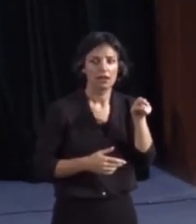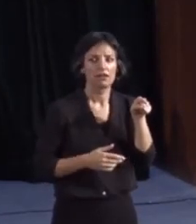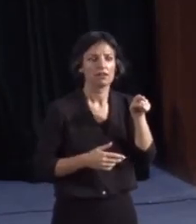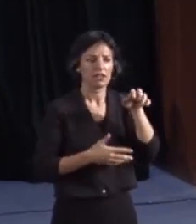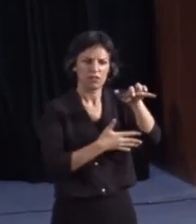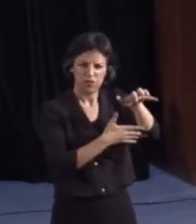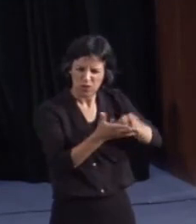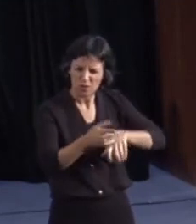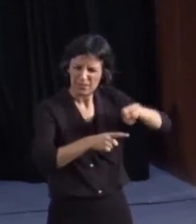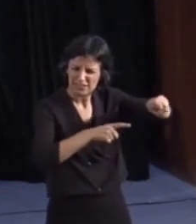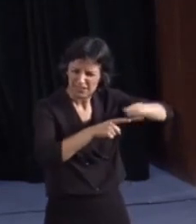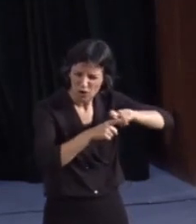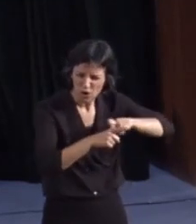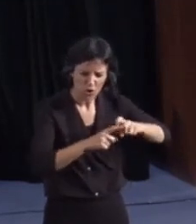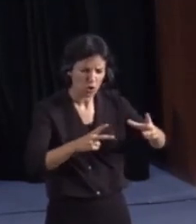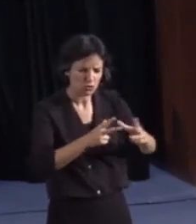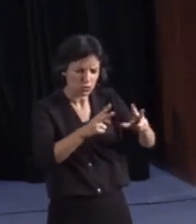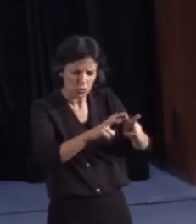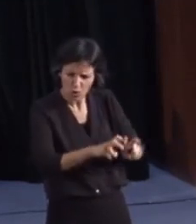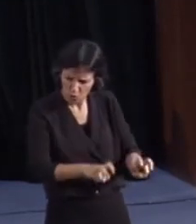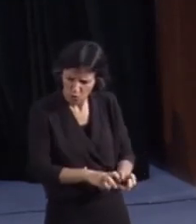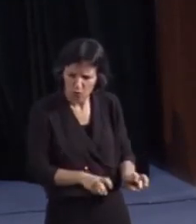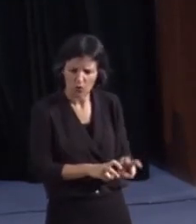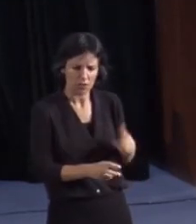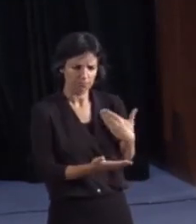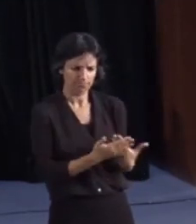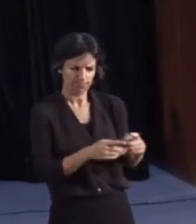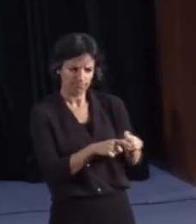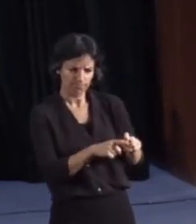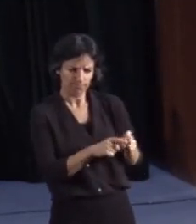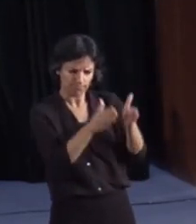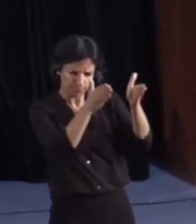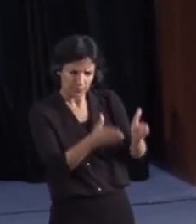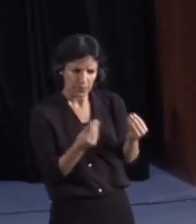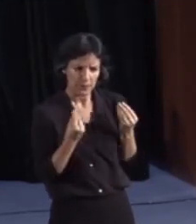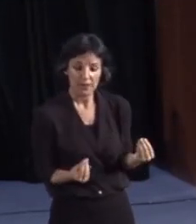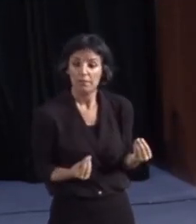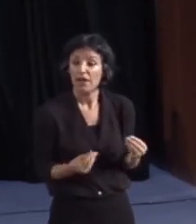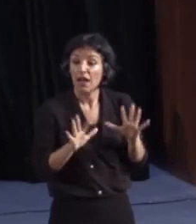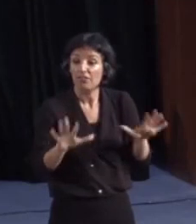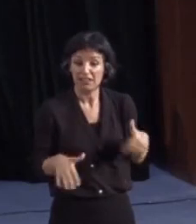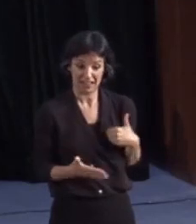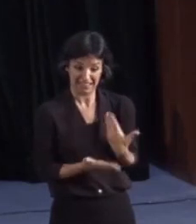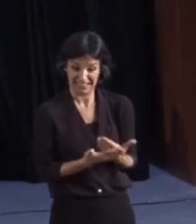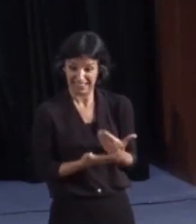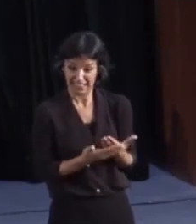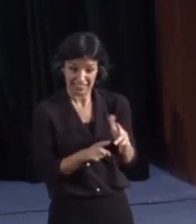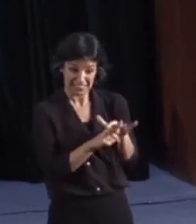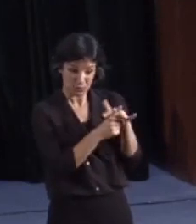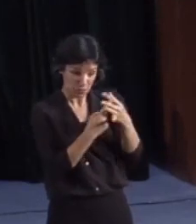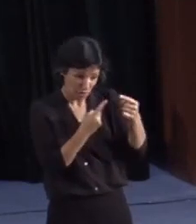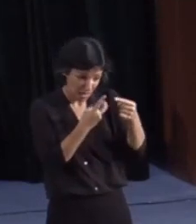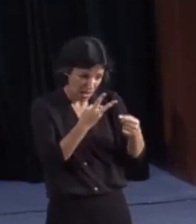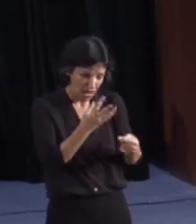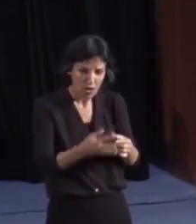psicológico, sociológico y de sus características para establecer que muchas de sus acciones estaban motivadas por